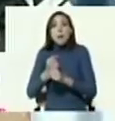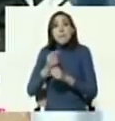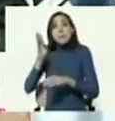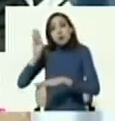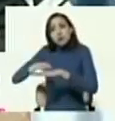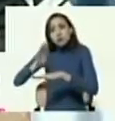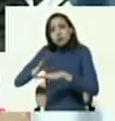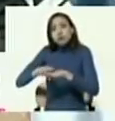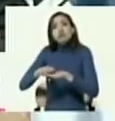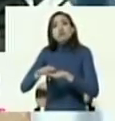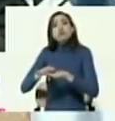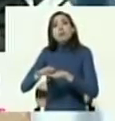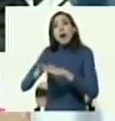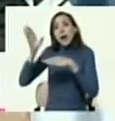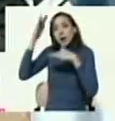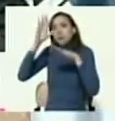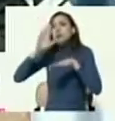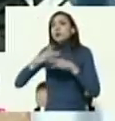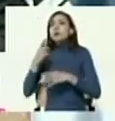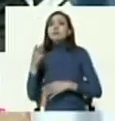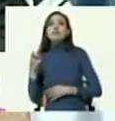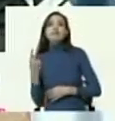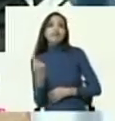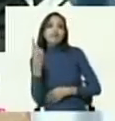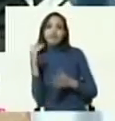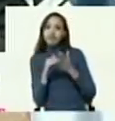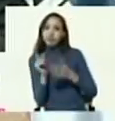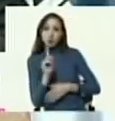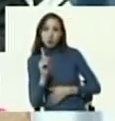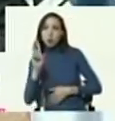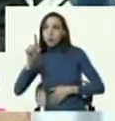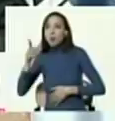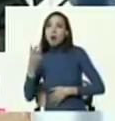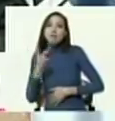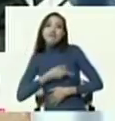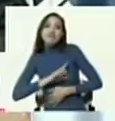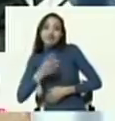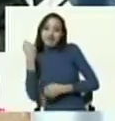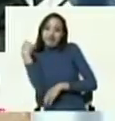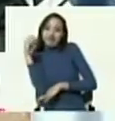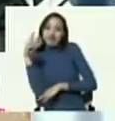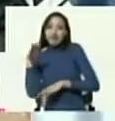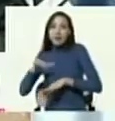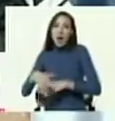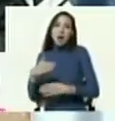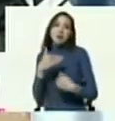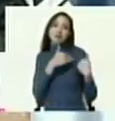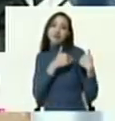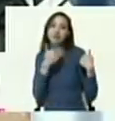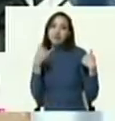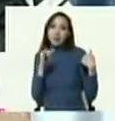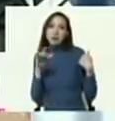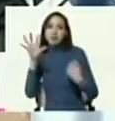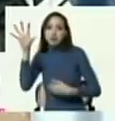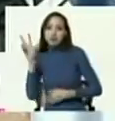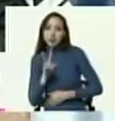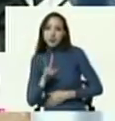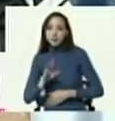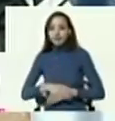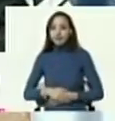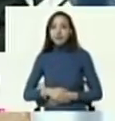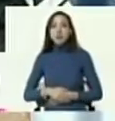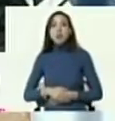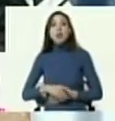porque no es ese el primer caso en donde la justicia española evade su responsabilidad con el Estado venezolano. Ha ocurrido también